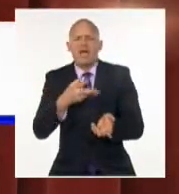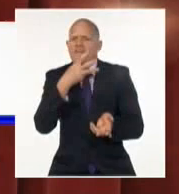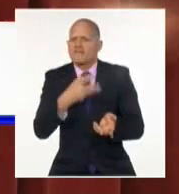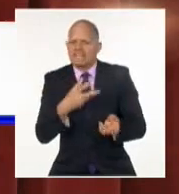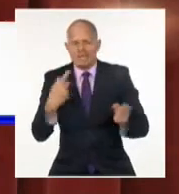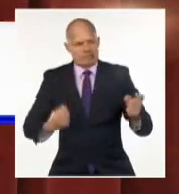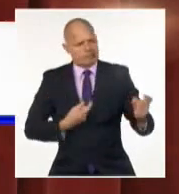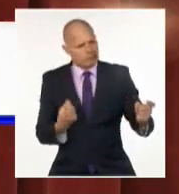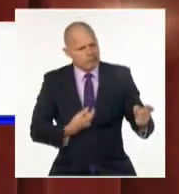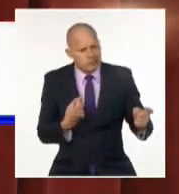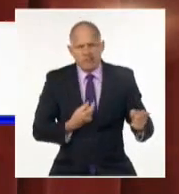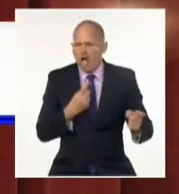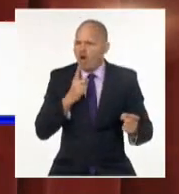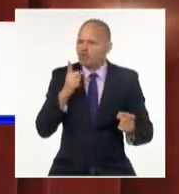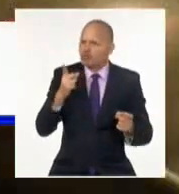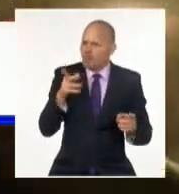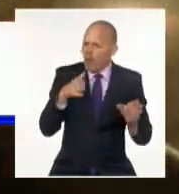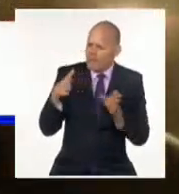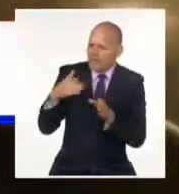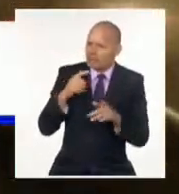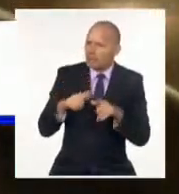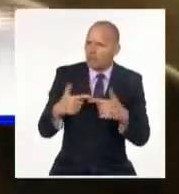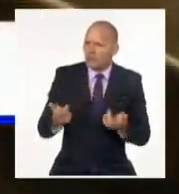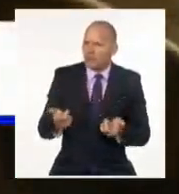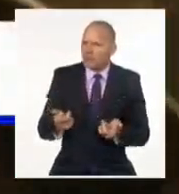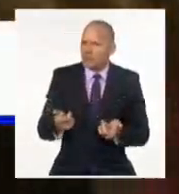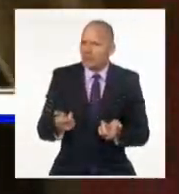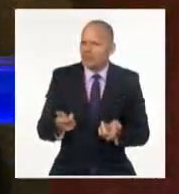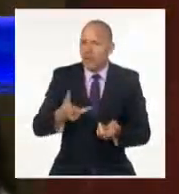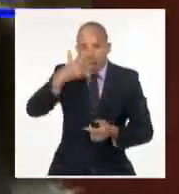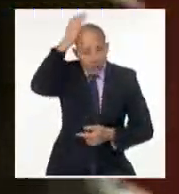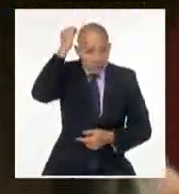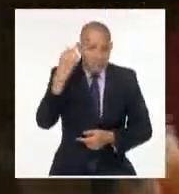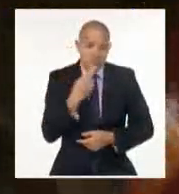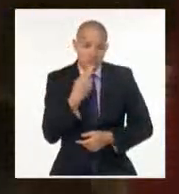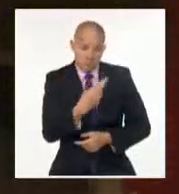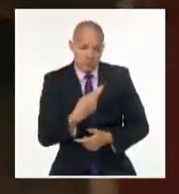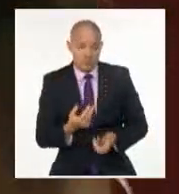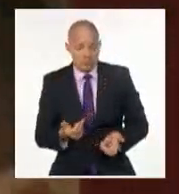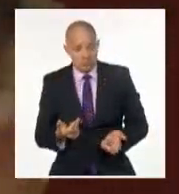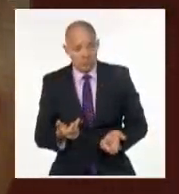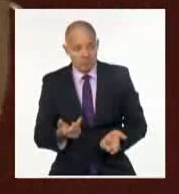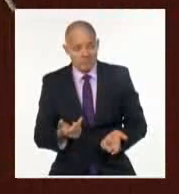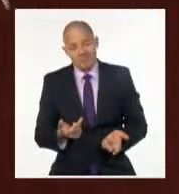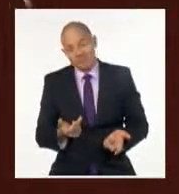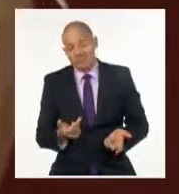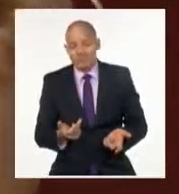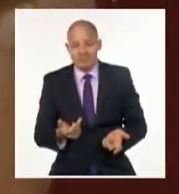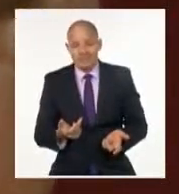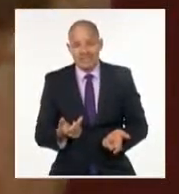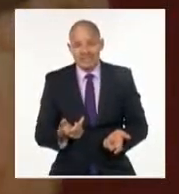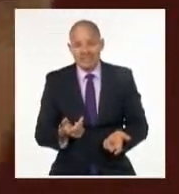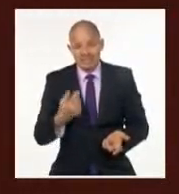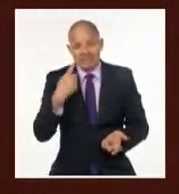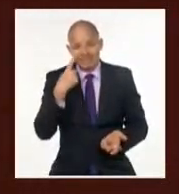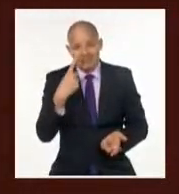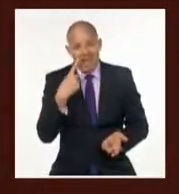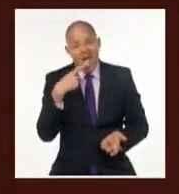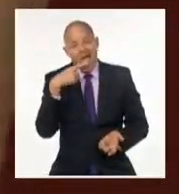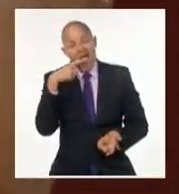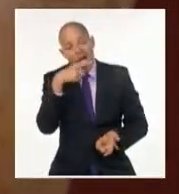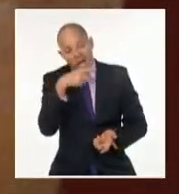vira para atrás a entregarse? Y dice, bueno, porque ahí están mis